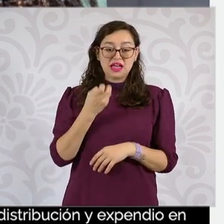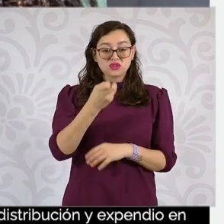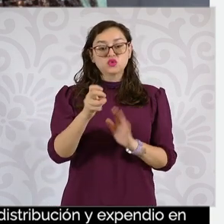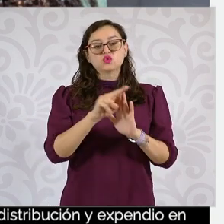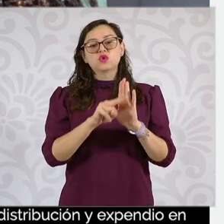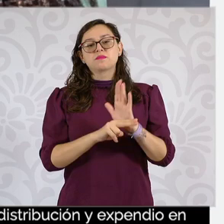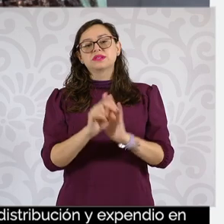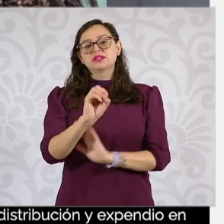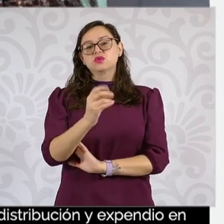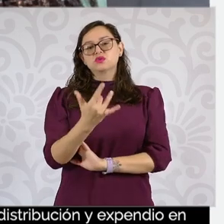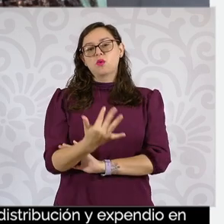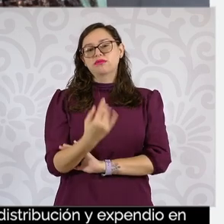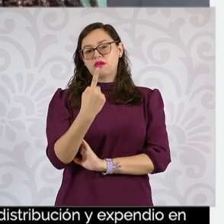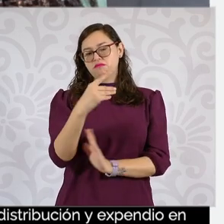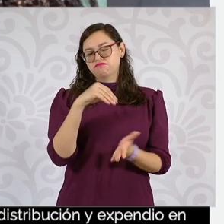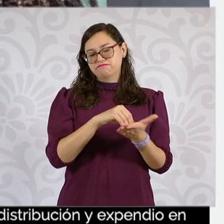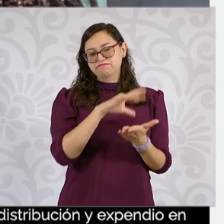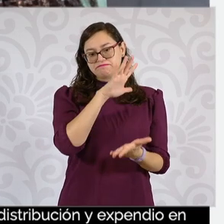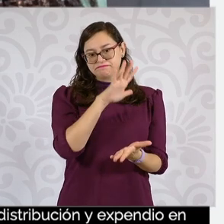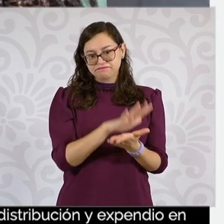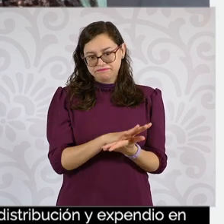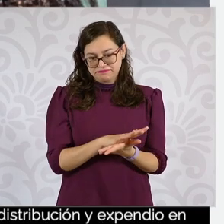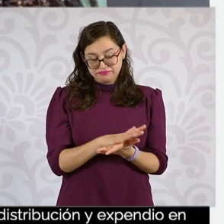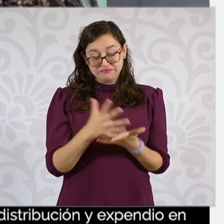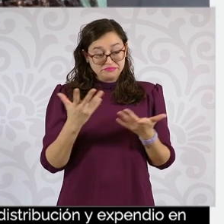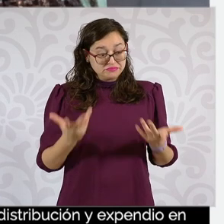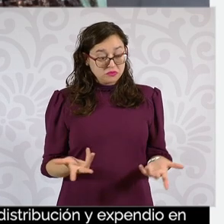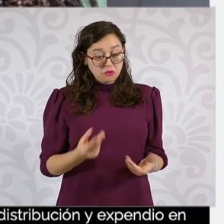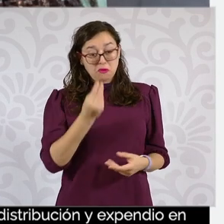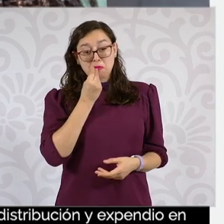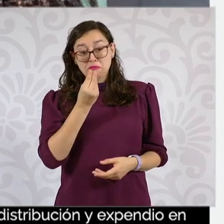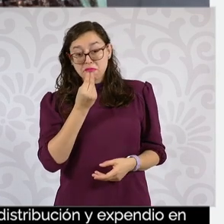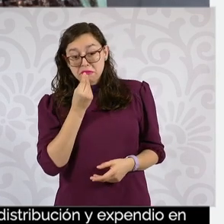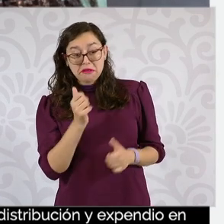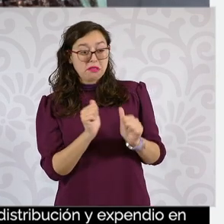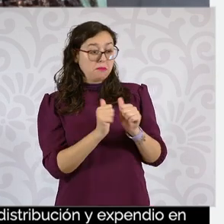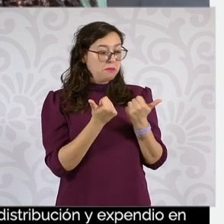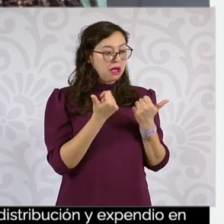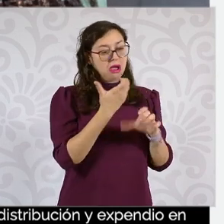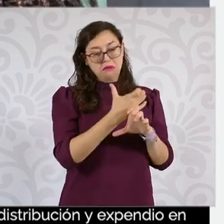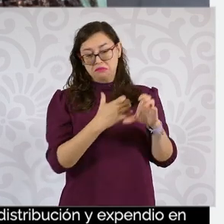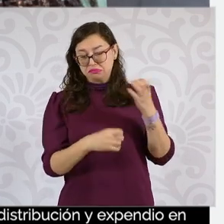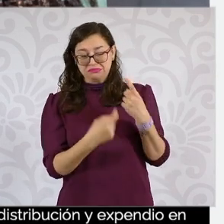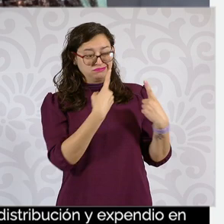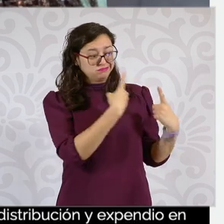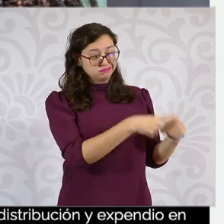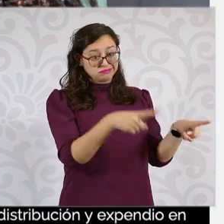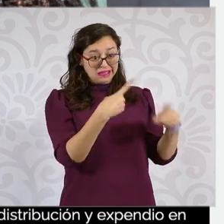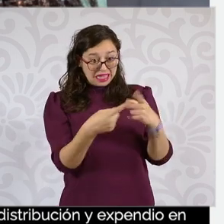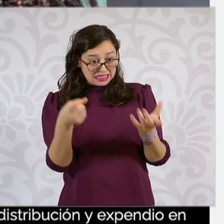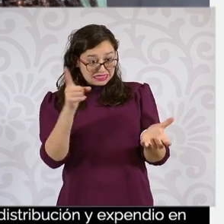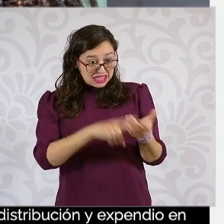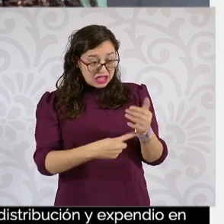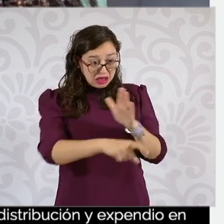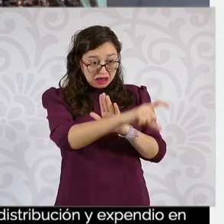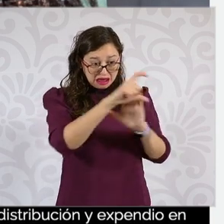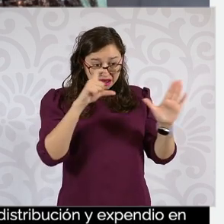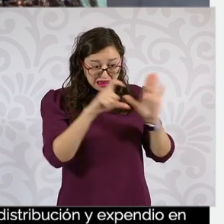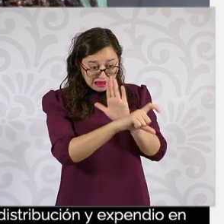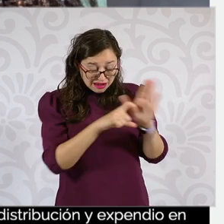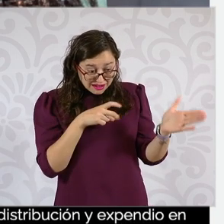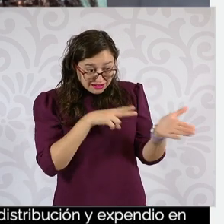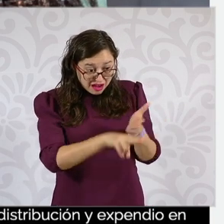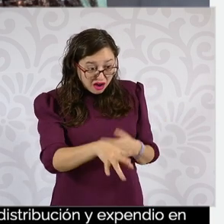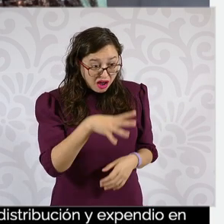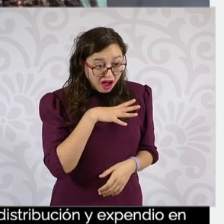Ningún producto que tenga estos sellos puede venderse dentro de las escuelas, así de fácil.